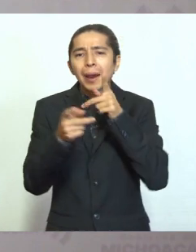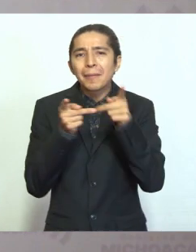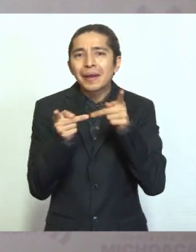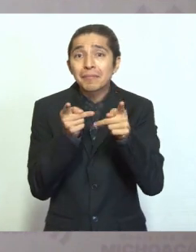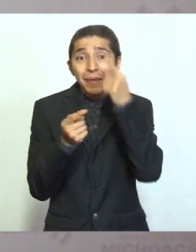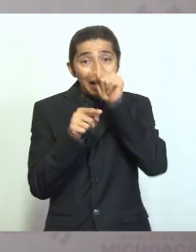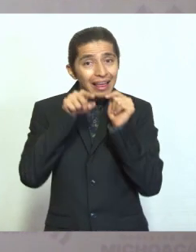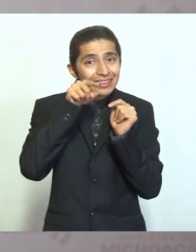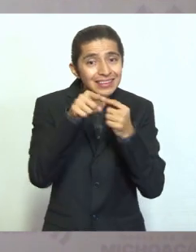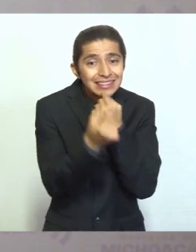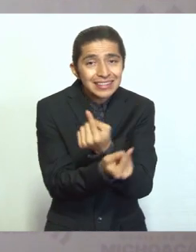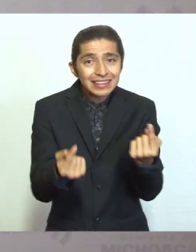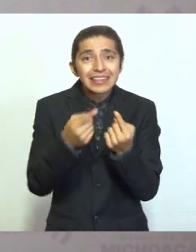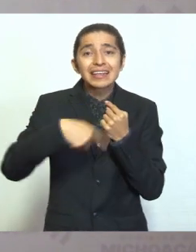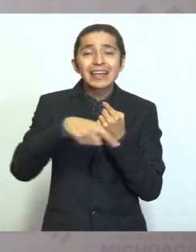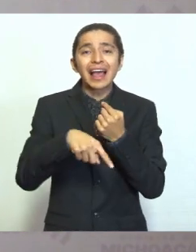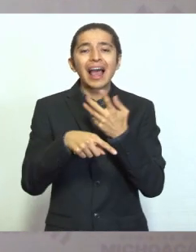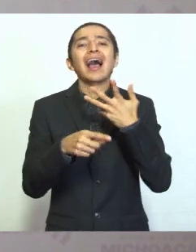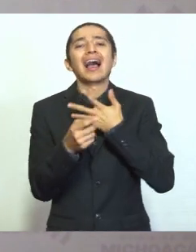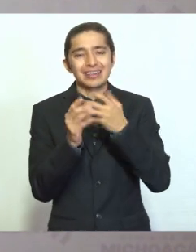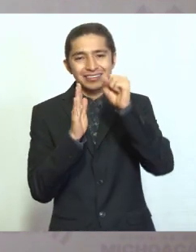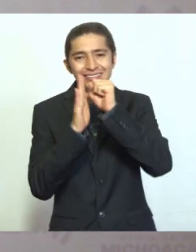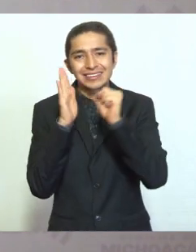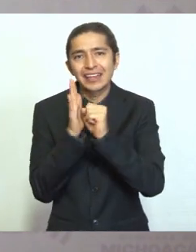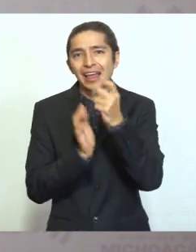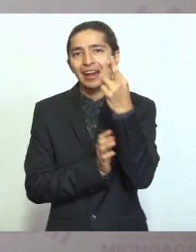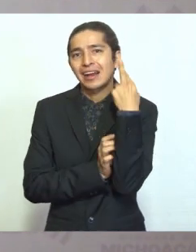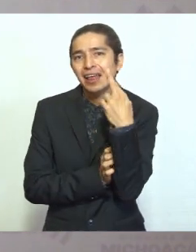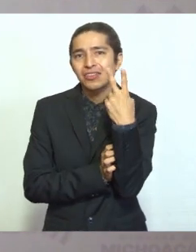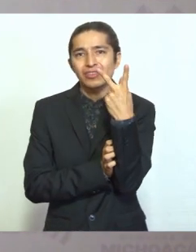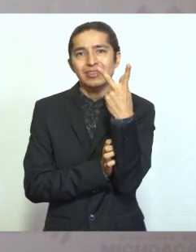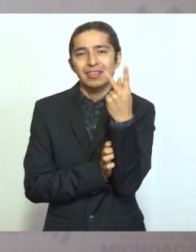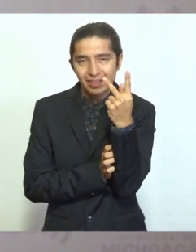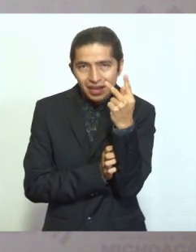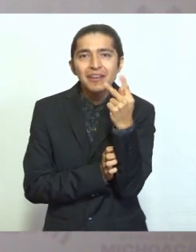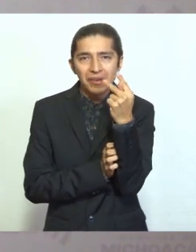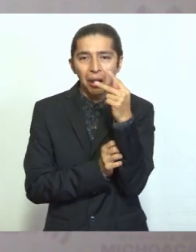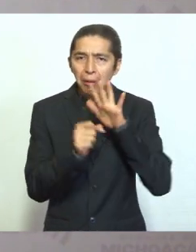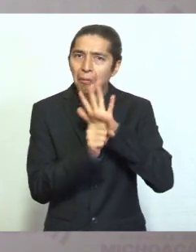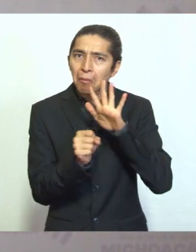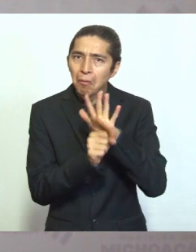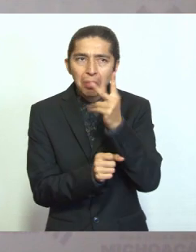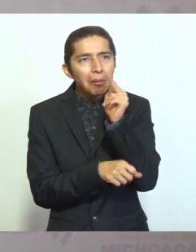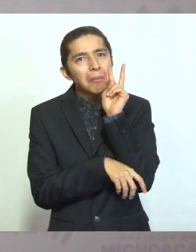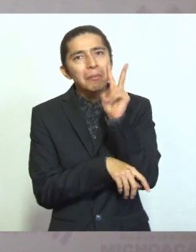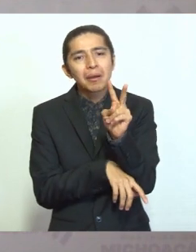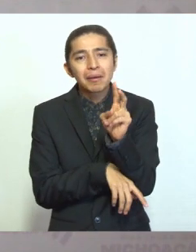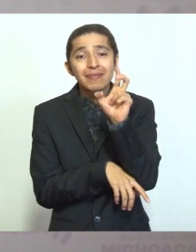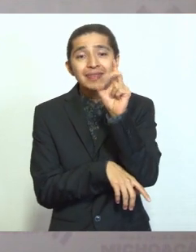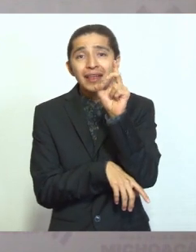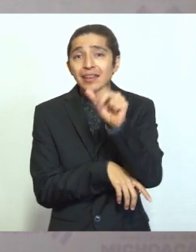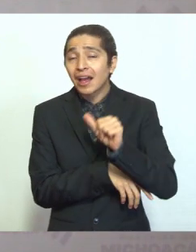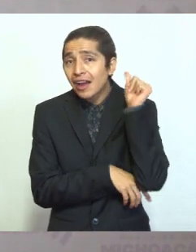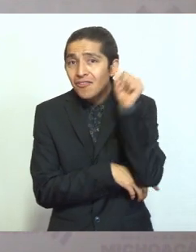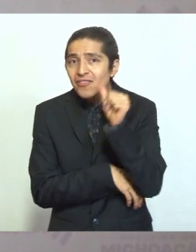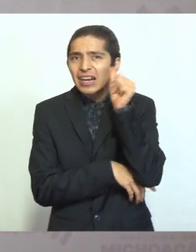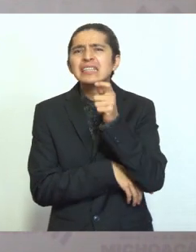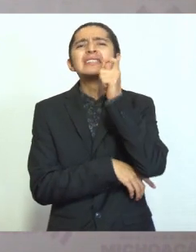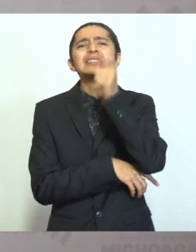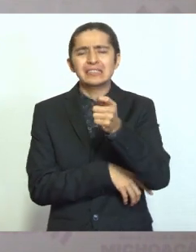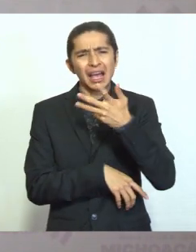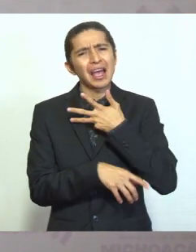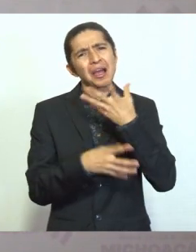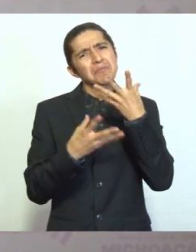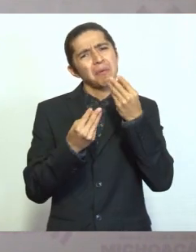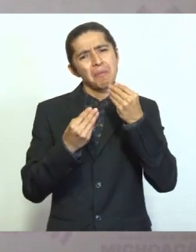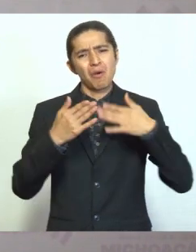a través de nuestro sistema michoacano de radio y televisión este 30 de abril. Serán contenidos muy